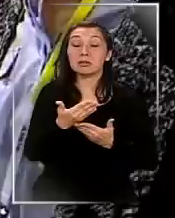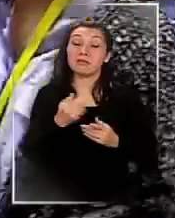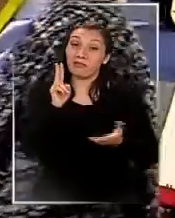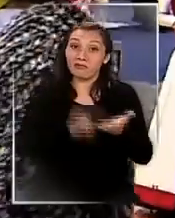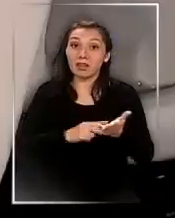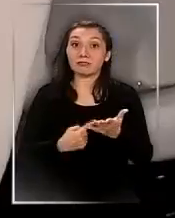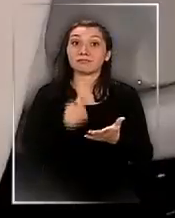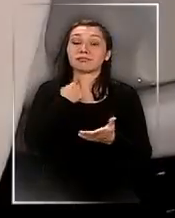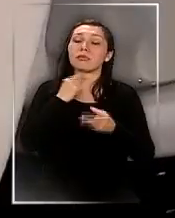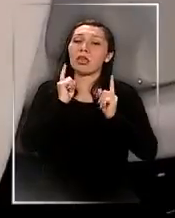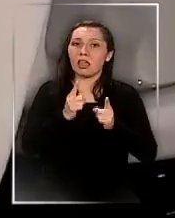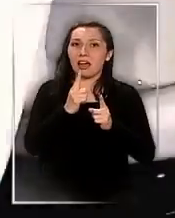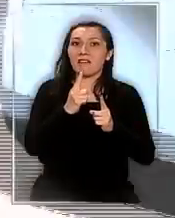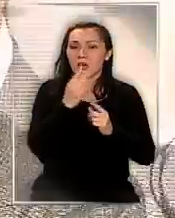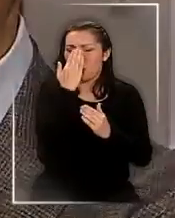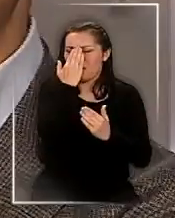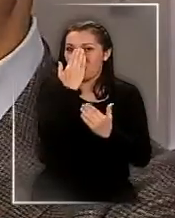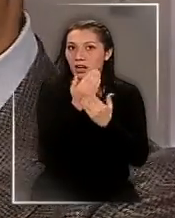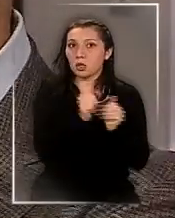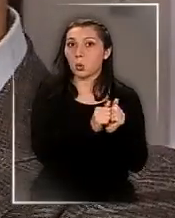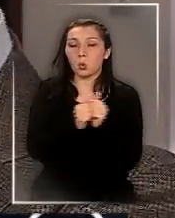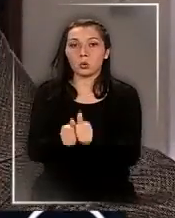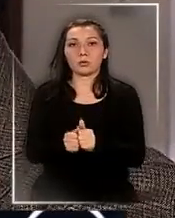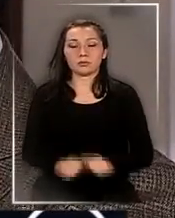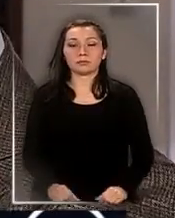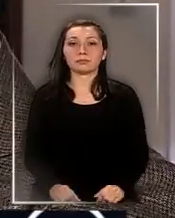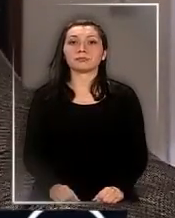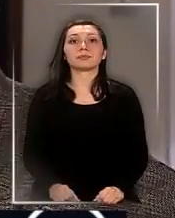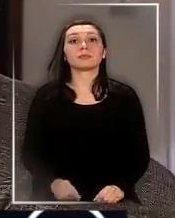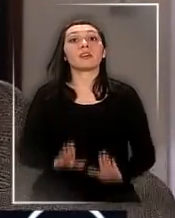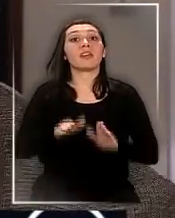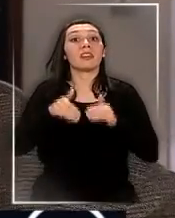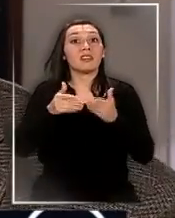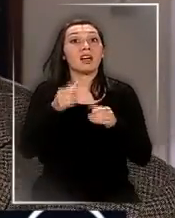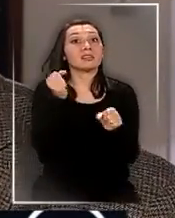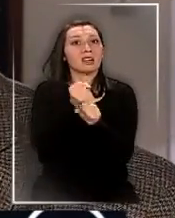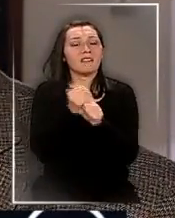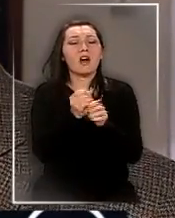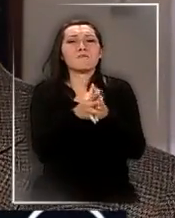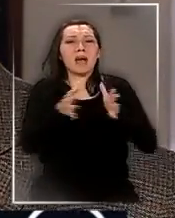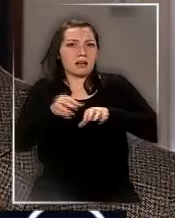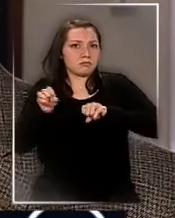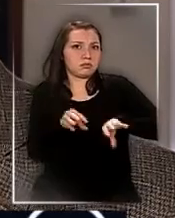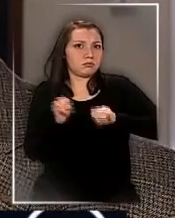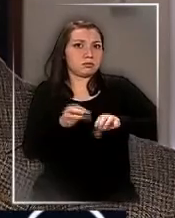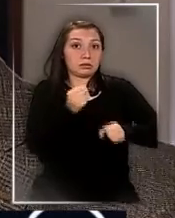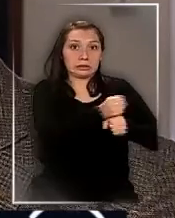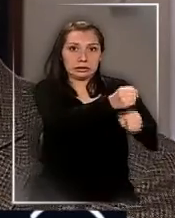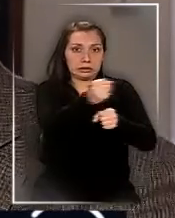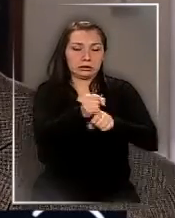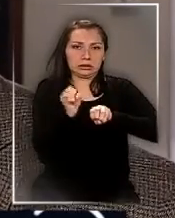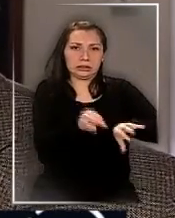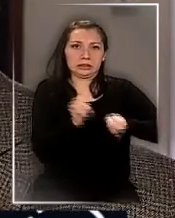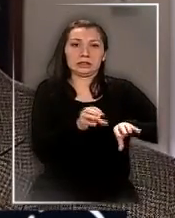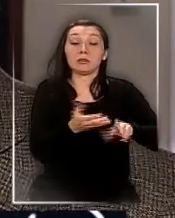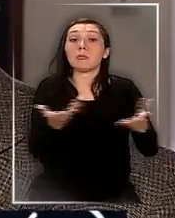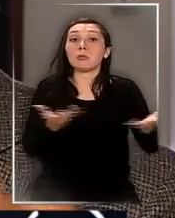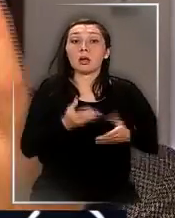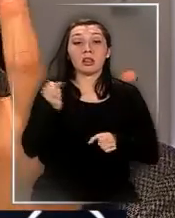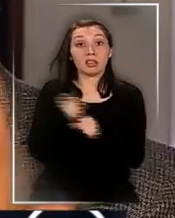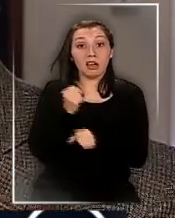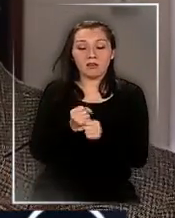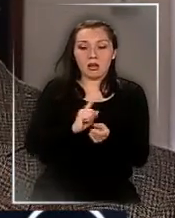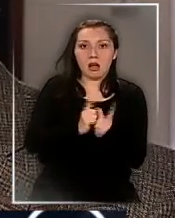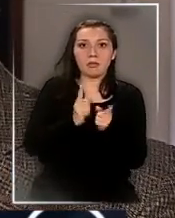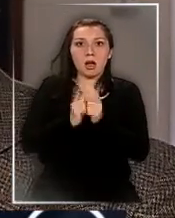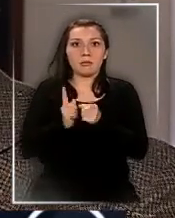amenaza hay que enfrentarla juntos. Denle a los trabajadores más capacitación. ¿Por qué? Porque los trabajos están